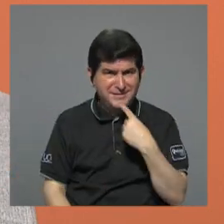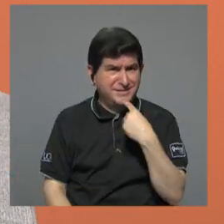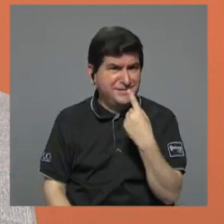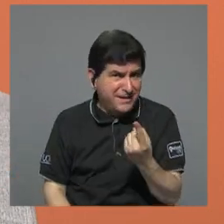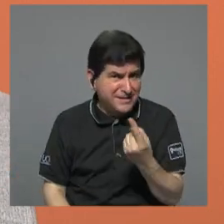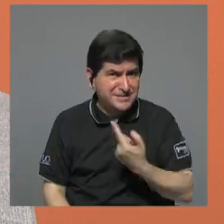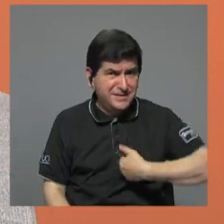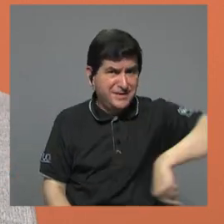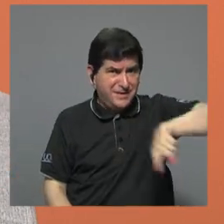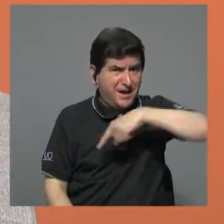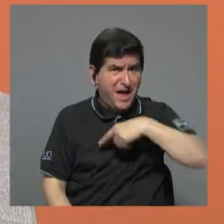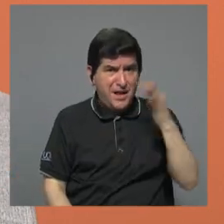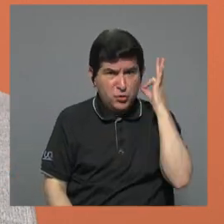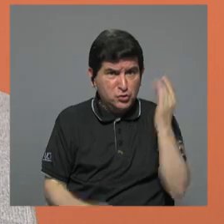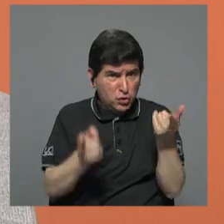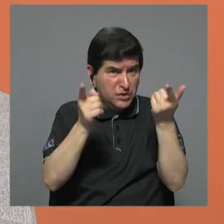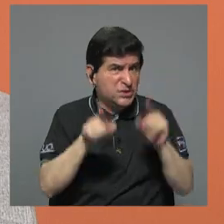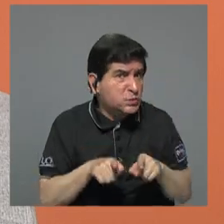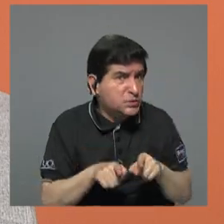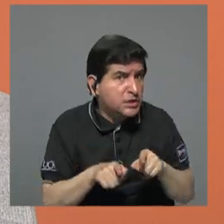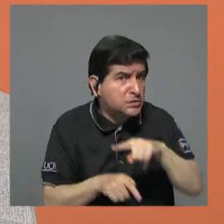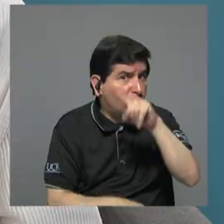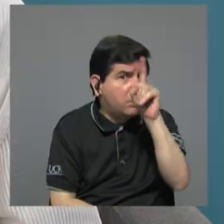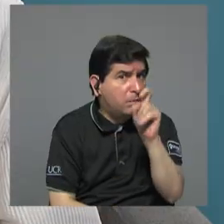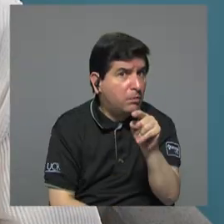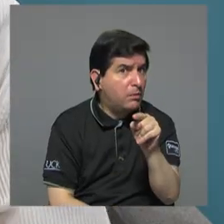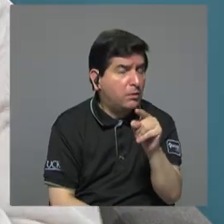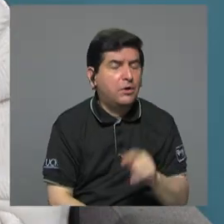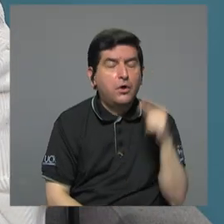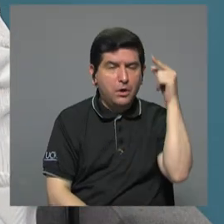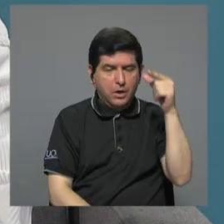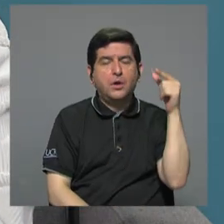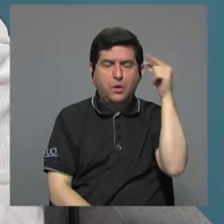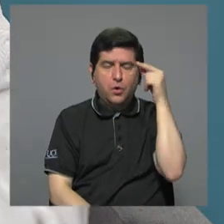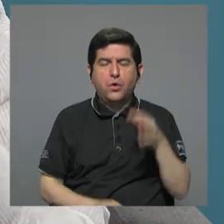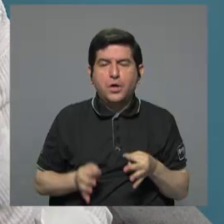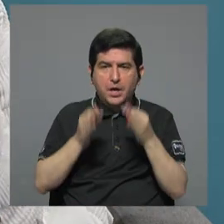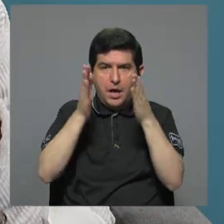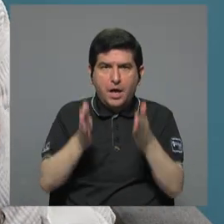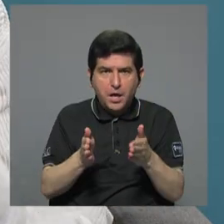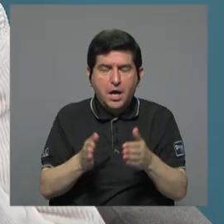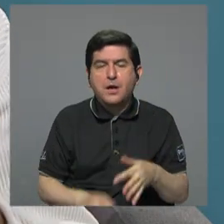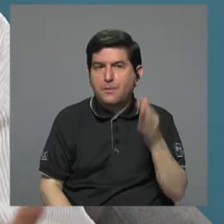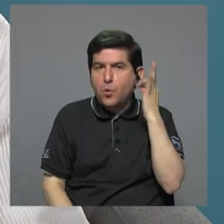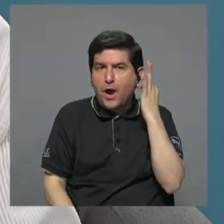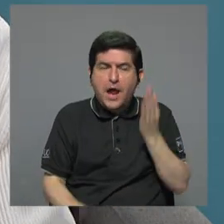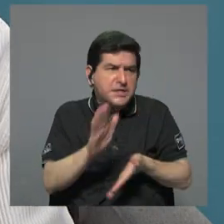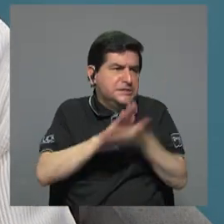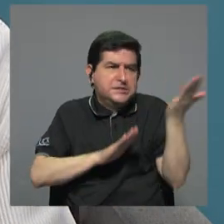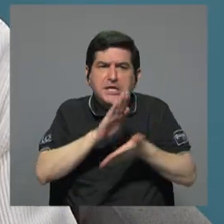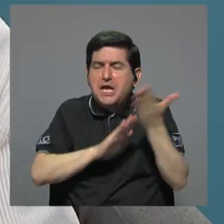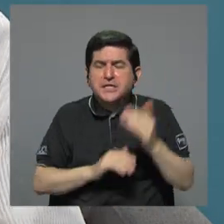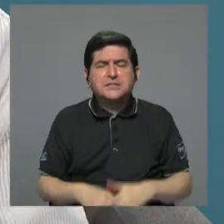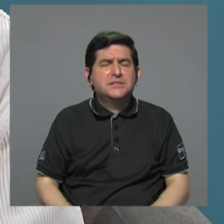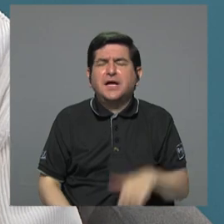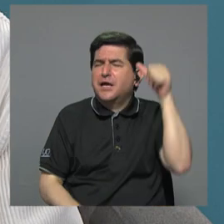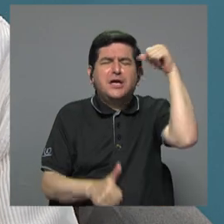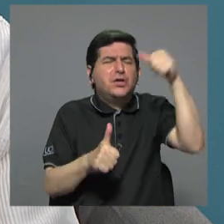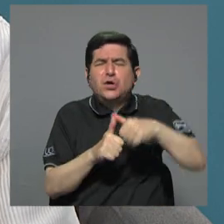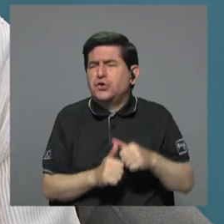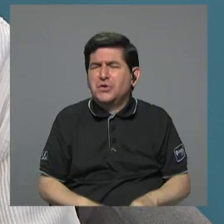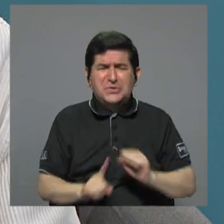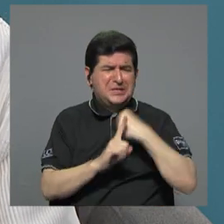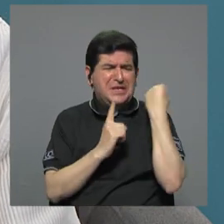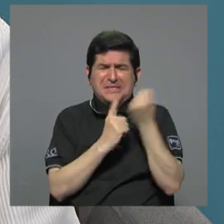nos pasa a las mujeres. Claro, y es obvio, las turistas quieren salir huyendo, no quieren saber nada de esa pesadilla, porque realmente